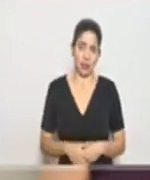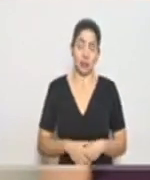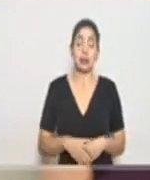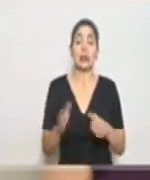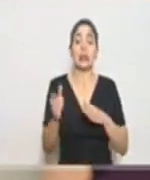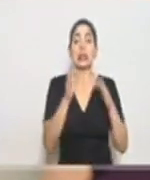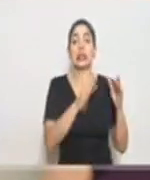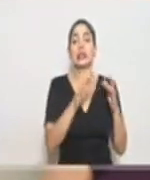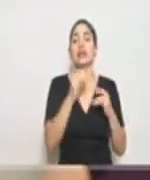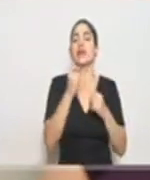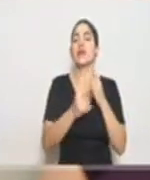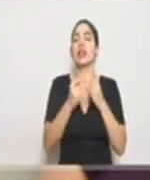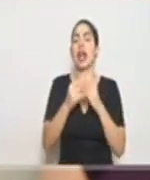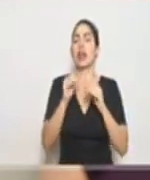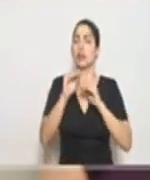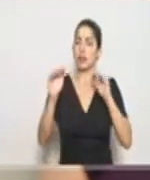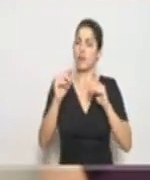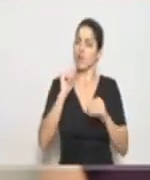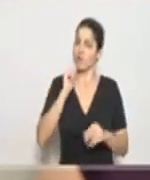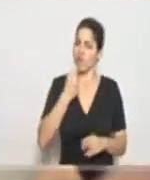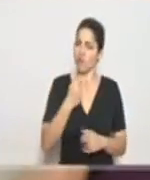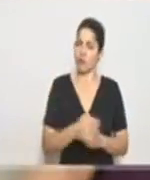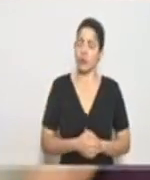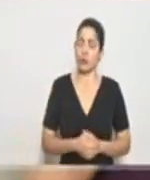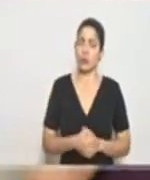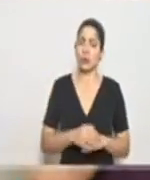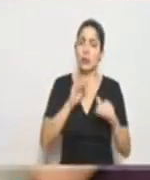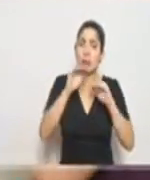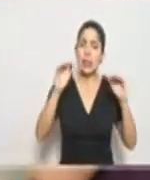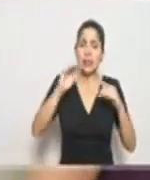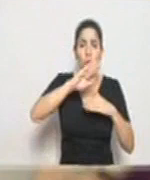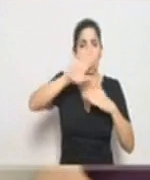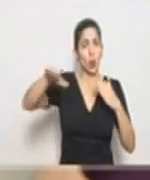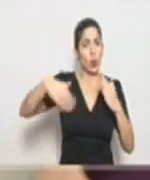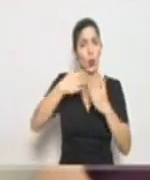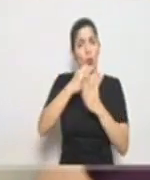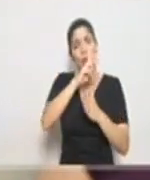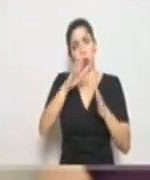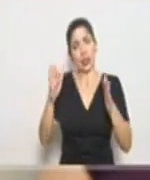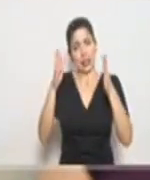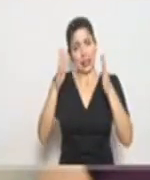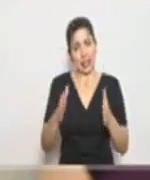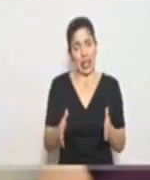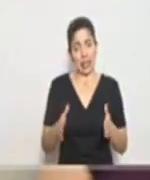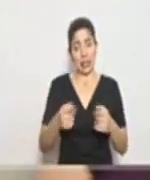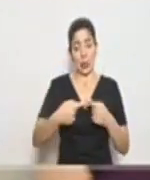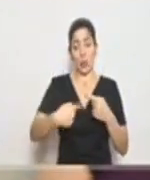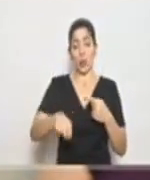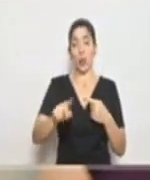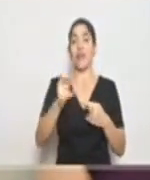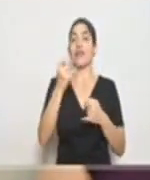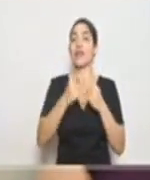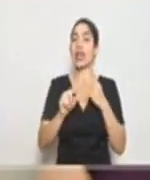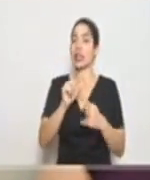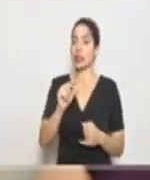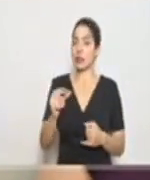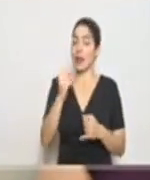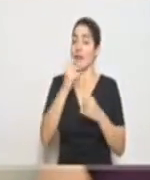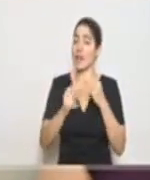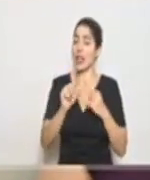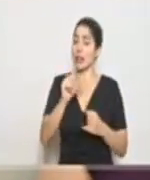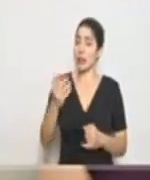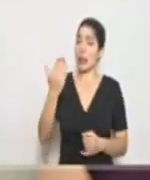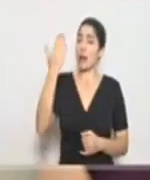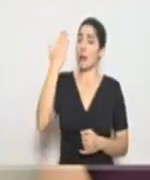hacer un llamado vehemente a todas y a todos los costarricenses. Se acerca el fin de semana. El fin de semana anterior